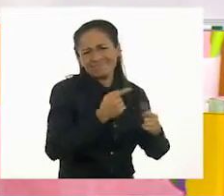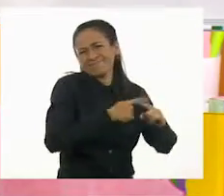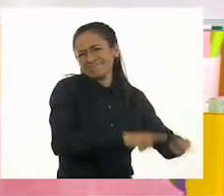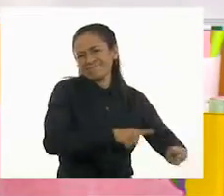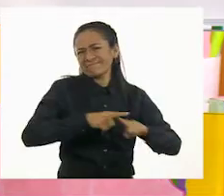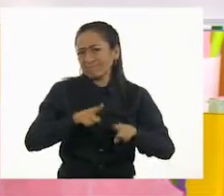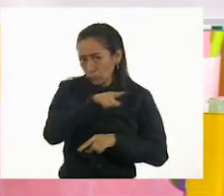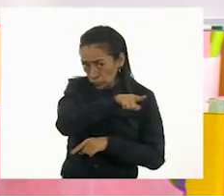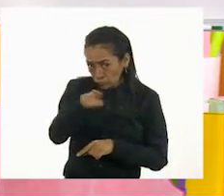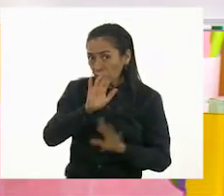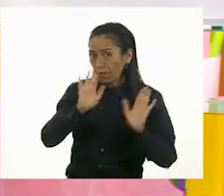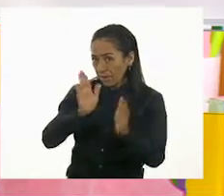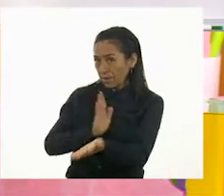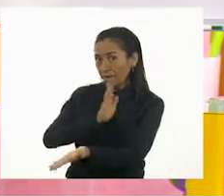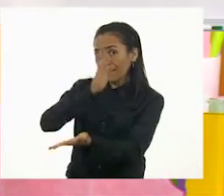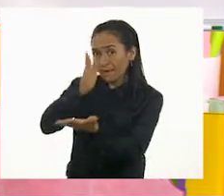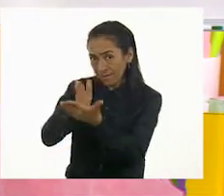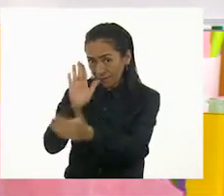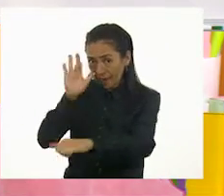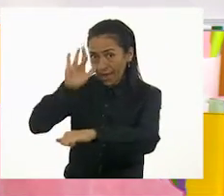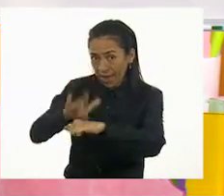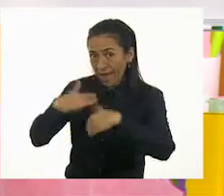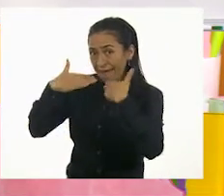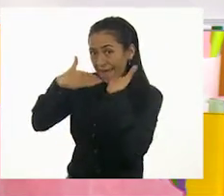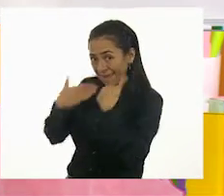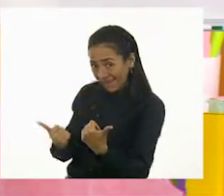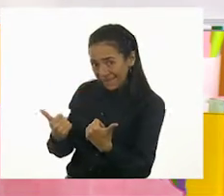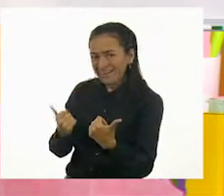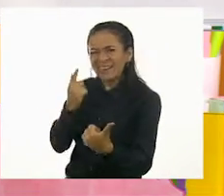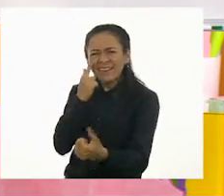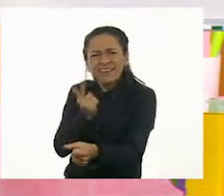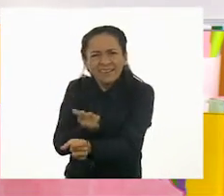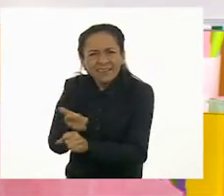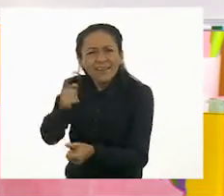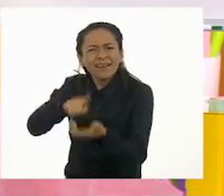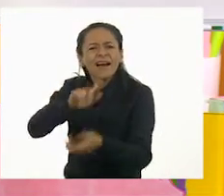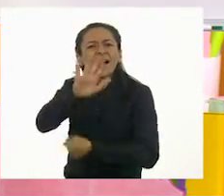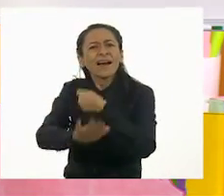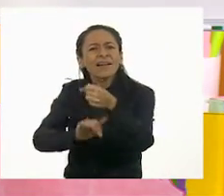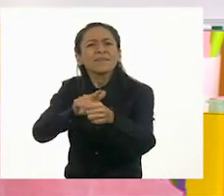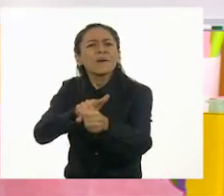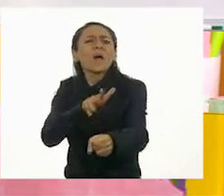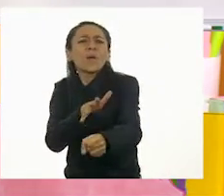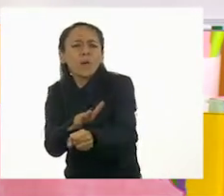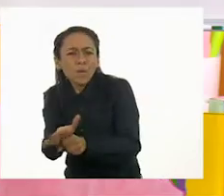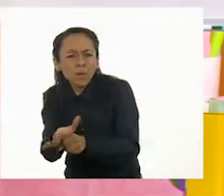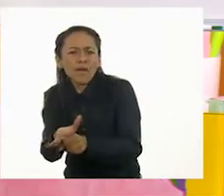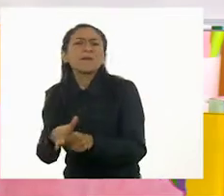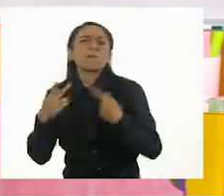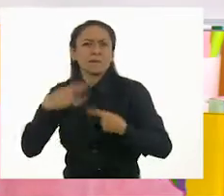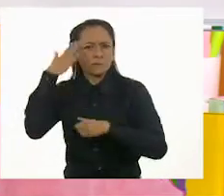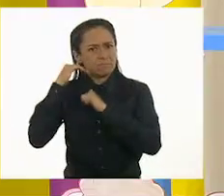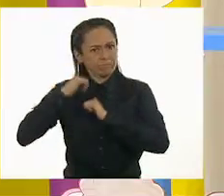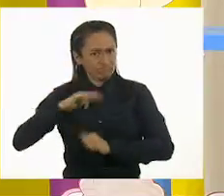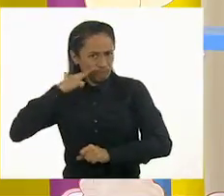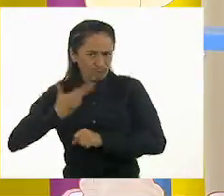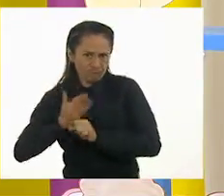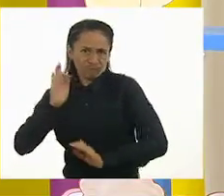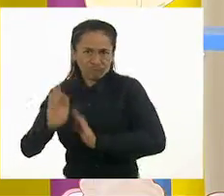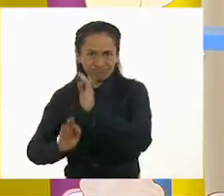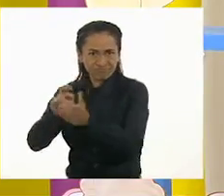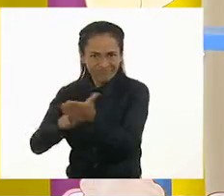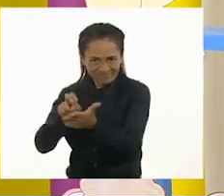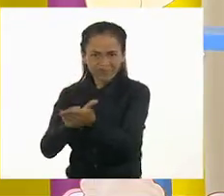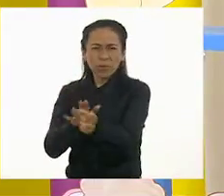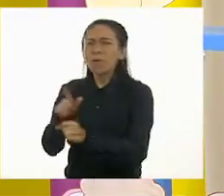animales hay en una granja? ¿Qué animales pueden estar ahí y que están a cargo de las personas? ¿Tú qué animales recuerdas? Pues en